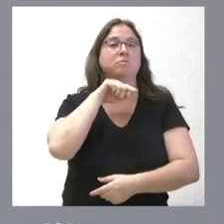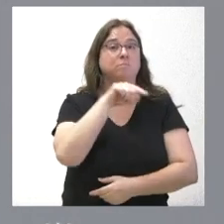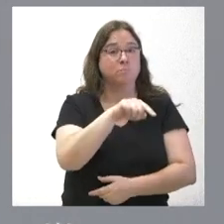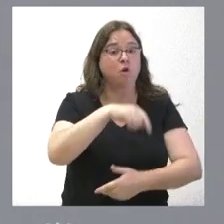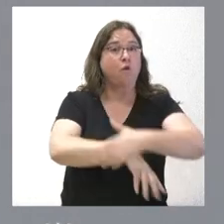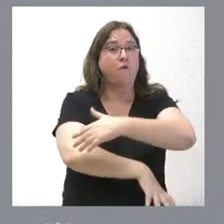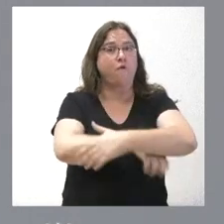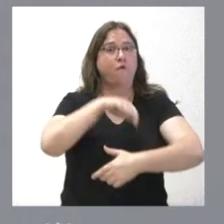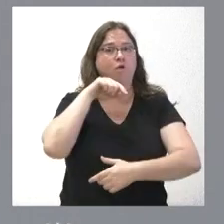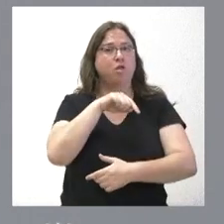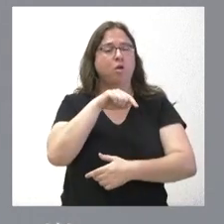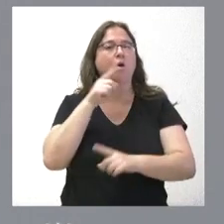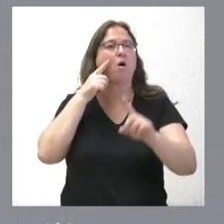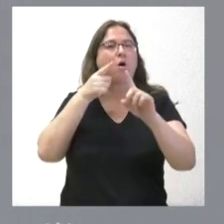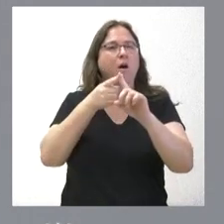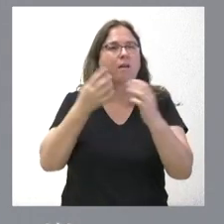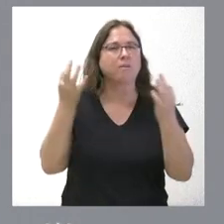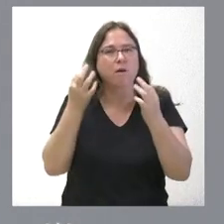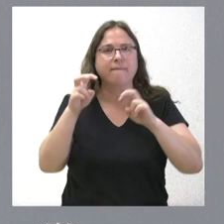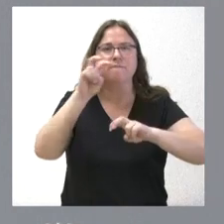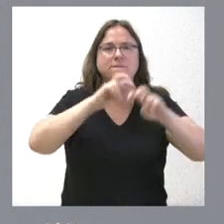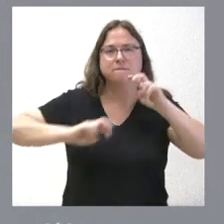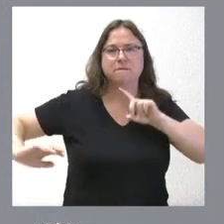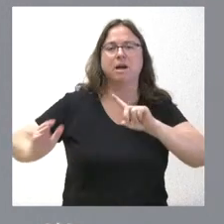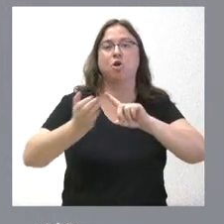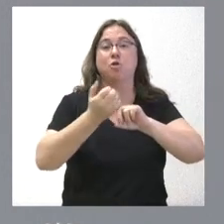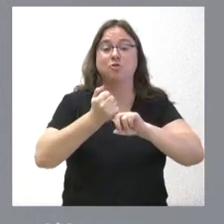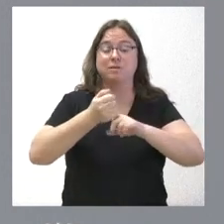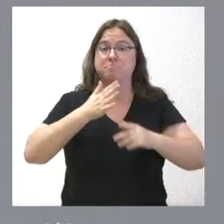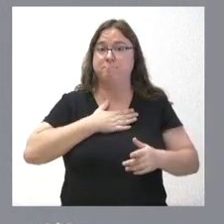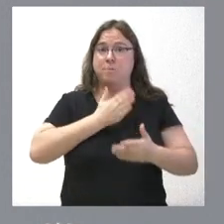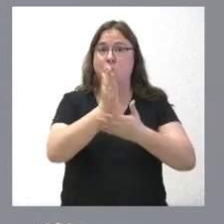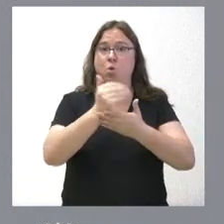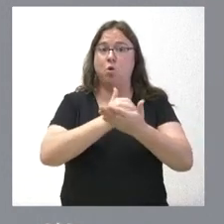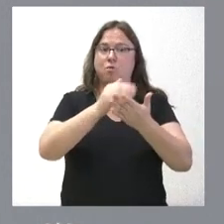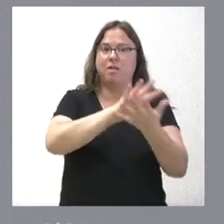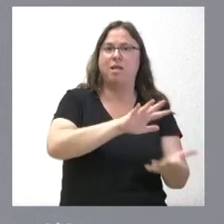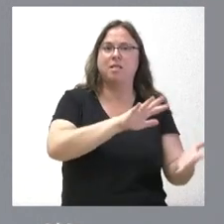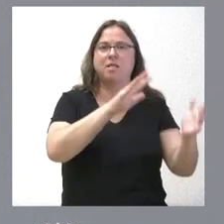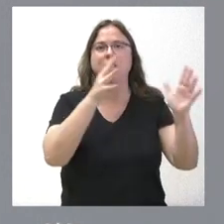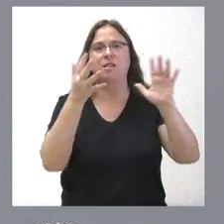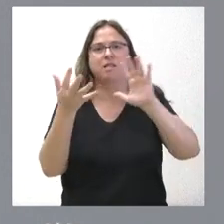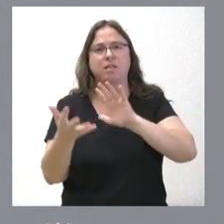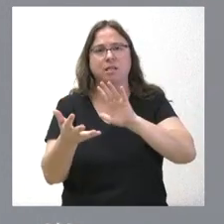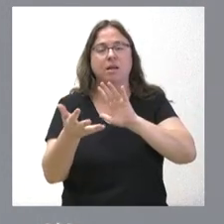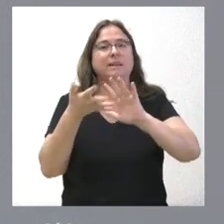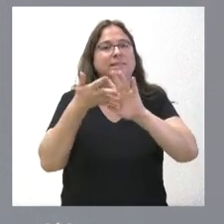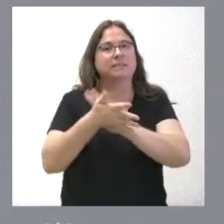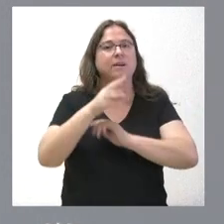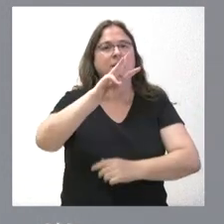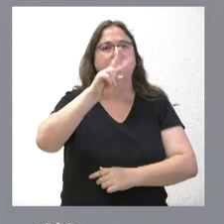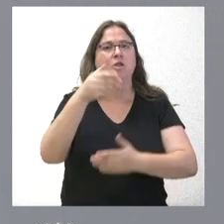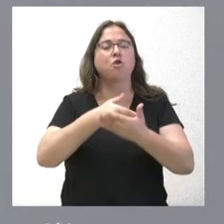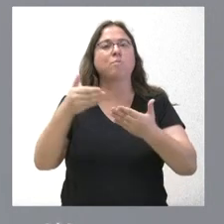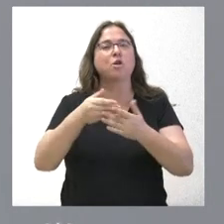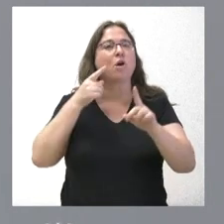lo que buscan y persiguen es la transformación de nuestra comunidad autónoma y, por tanto, son 32 millones en el ámbito de